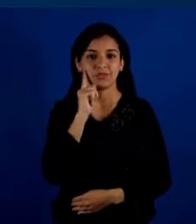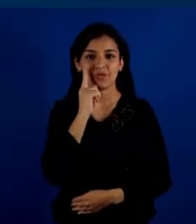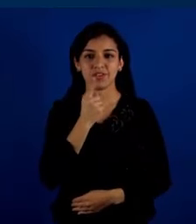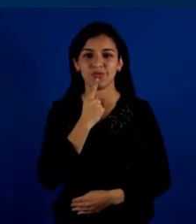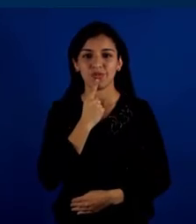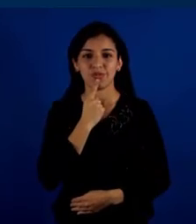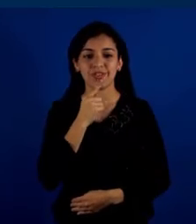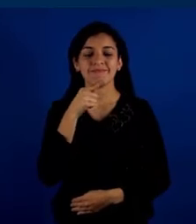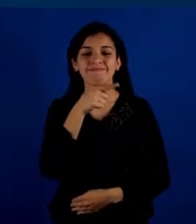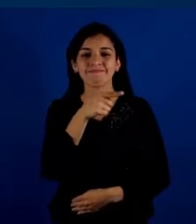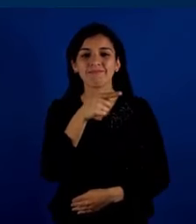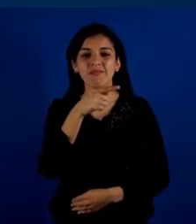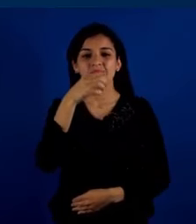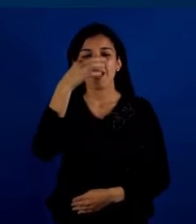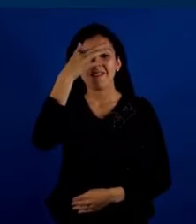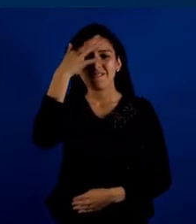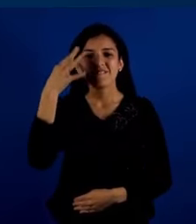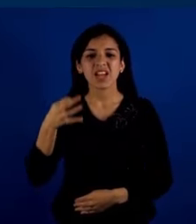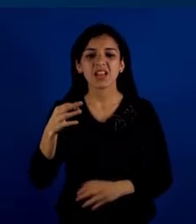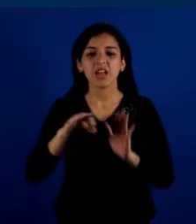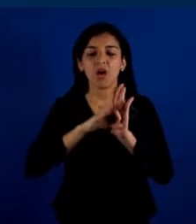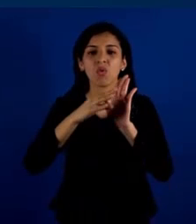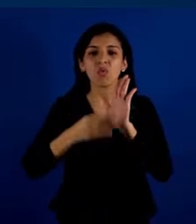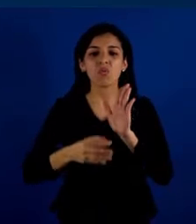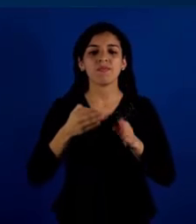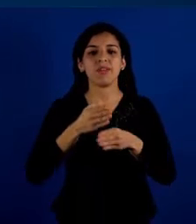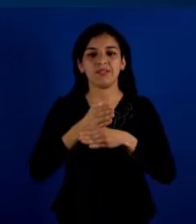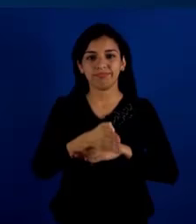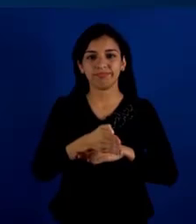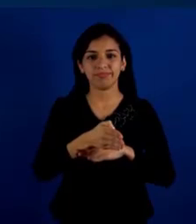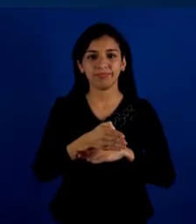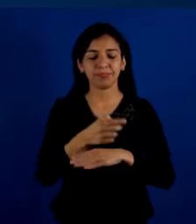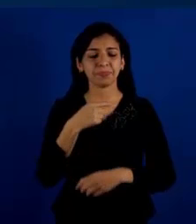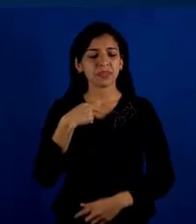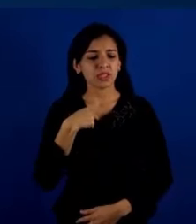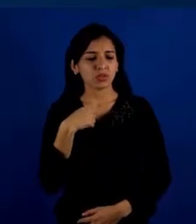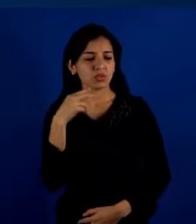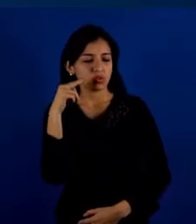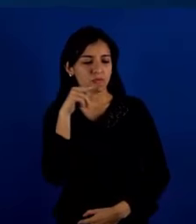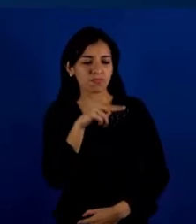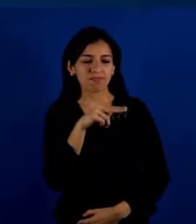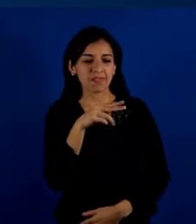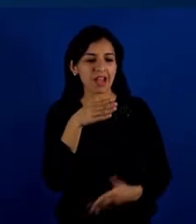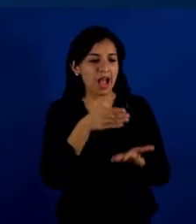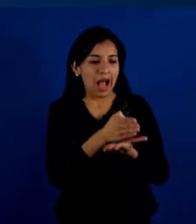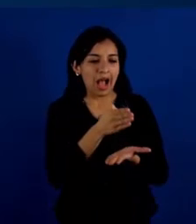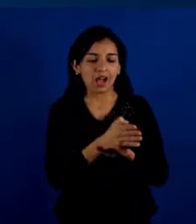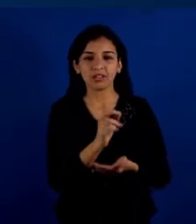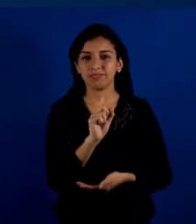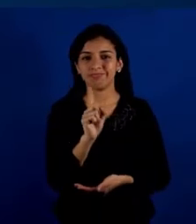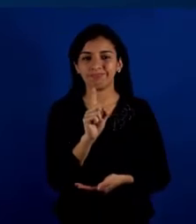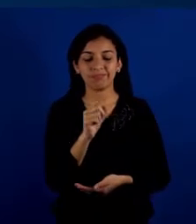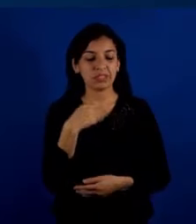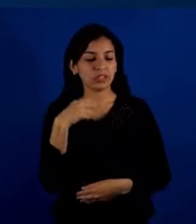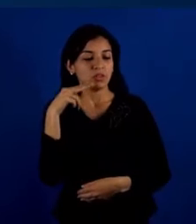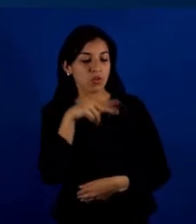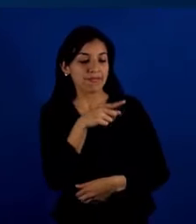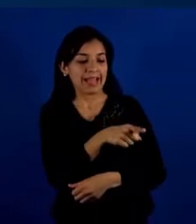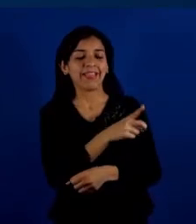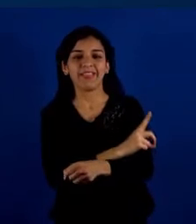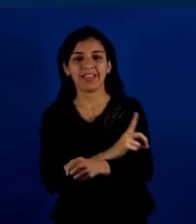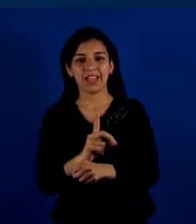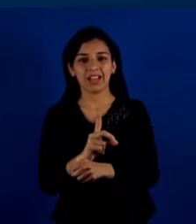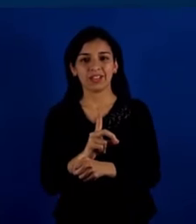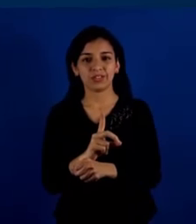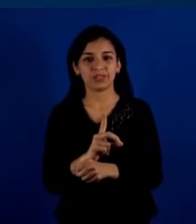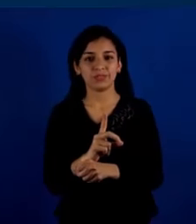solas. Y de verdad se cumple lo que es la accesibilidad. Más bien no lo veo como una ayuda, sino que veo como un derecho de ella.